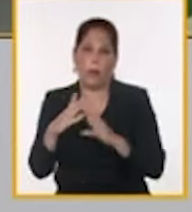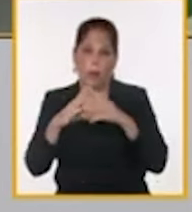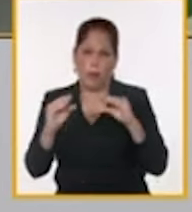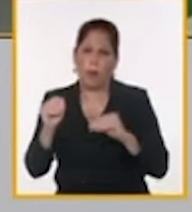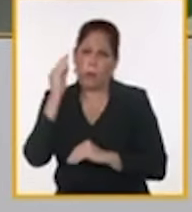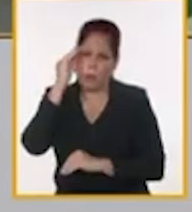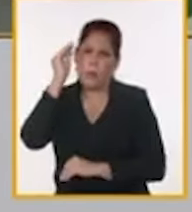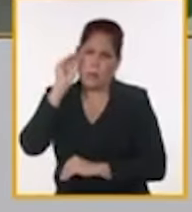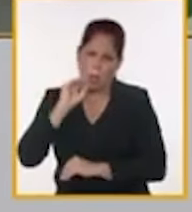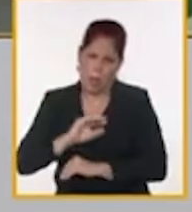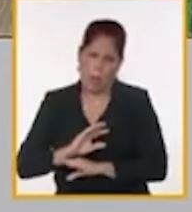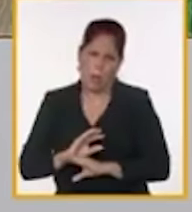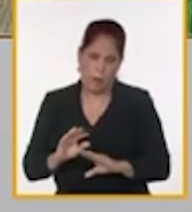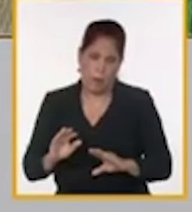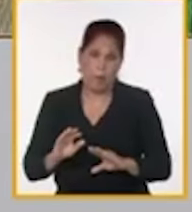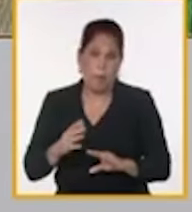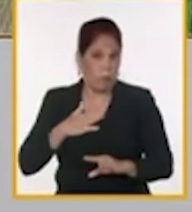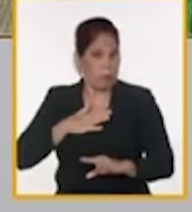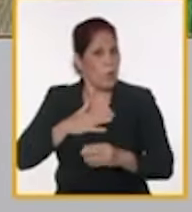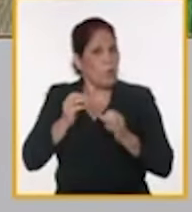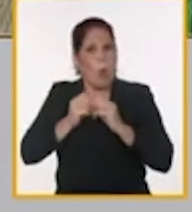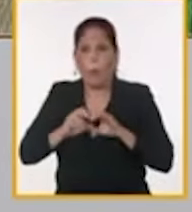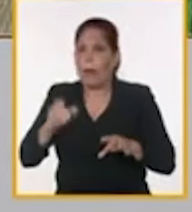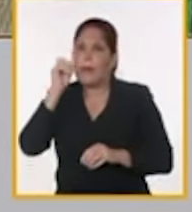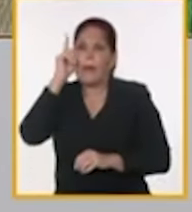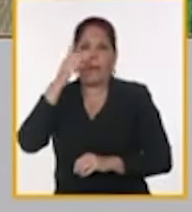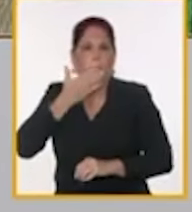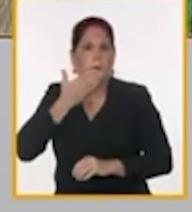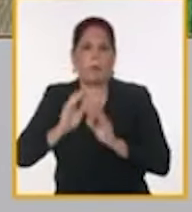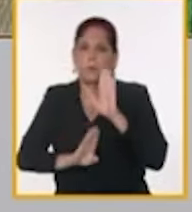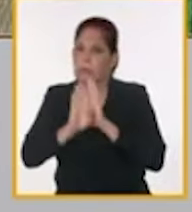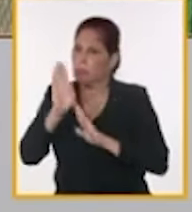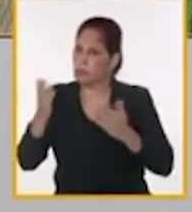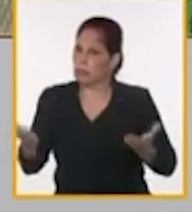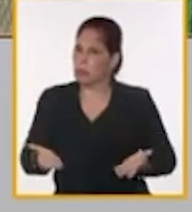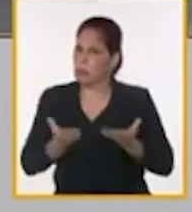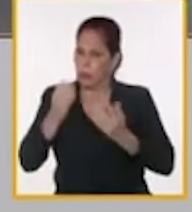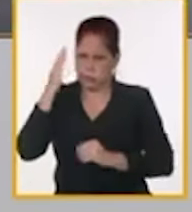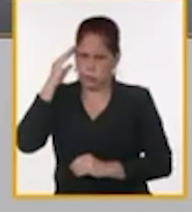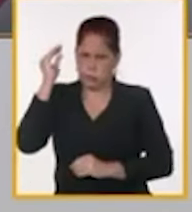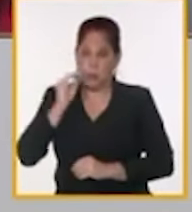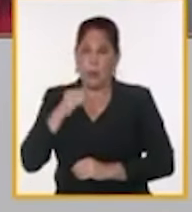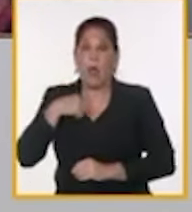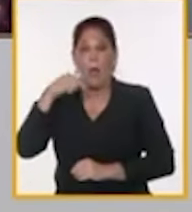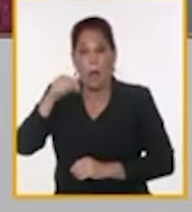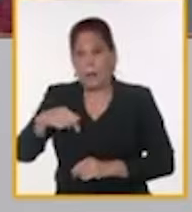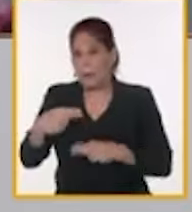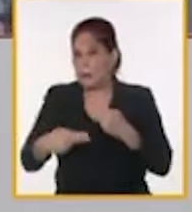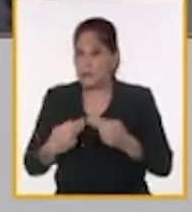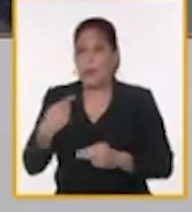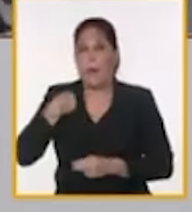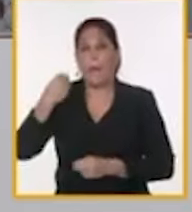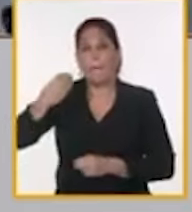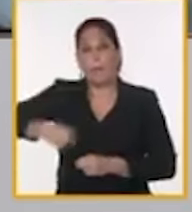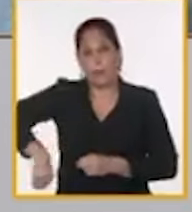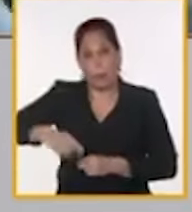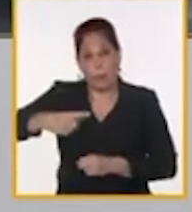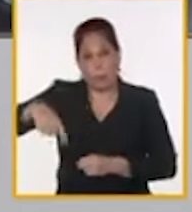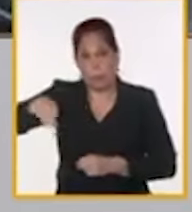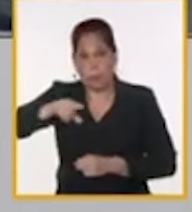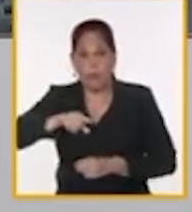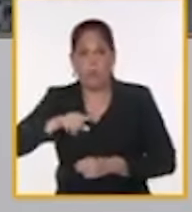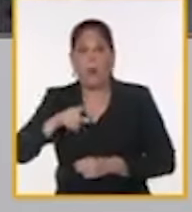posible y eso es legítimo, ese deseo. Nosotros con esta actualización lo que estamos es aprovechando las oportunidades,